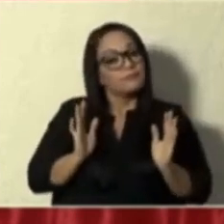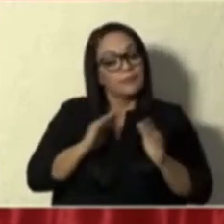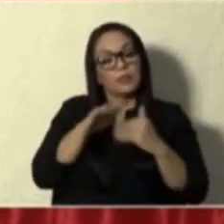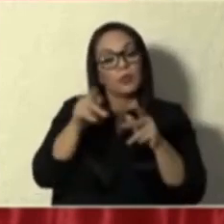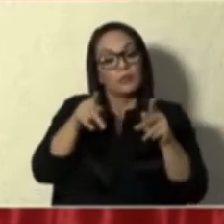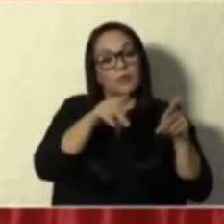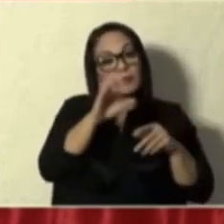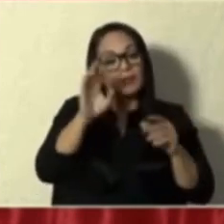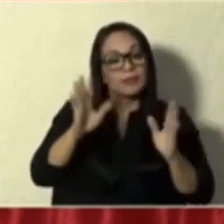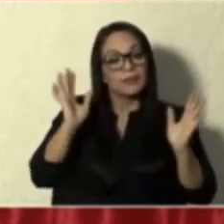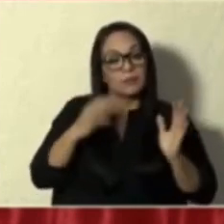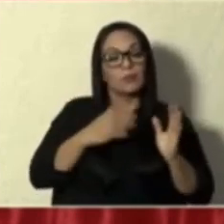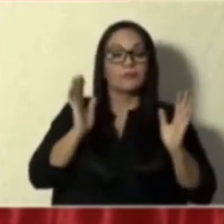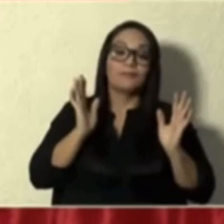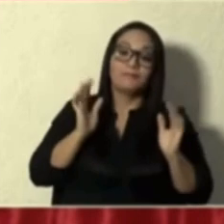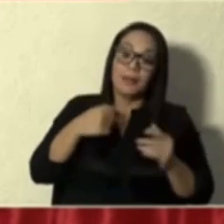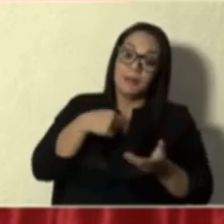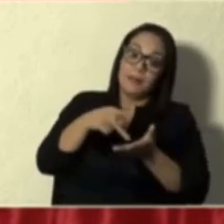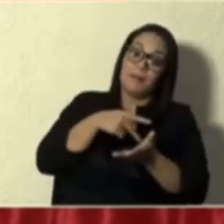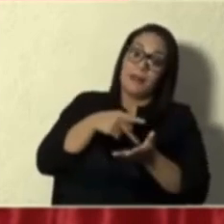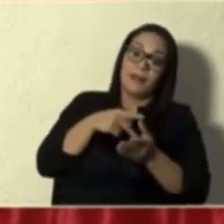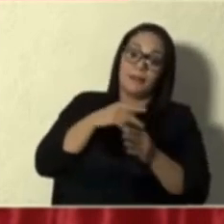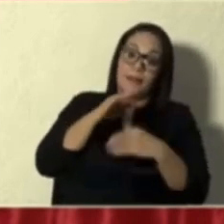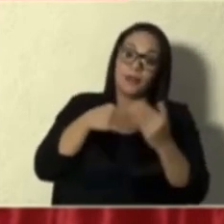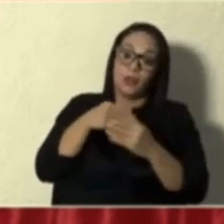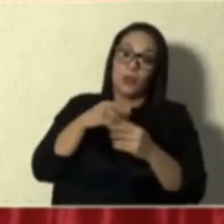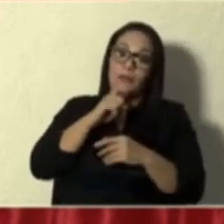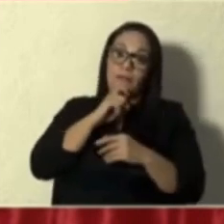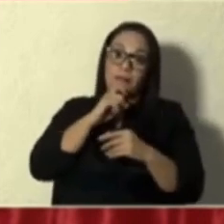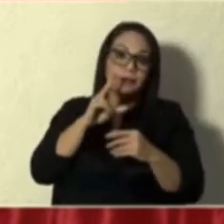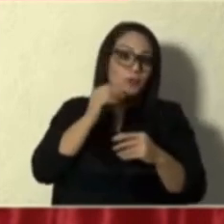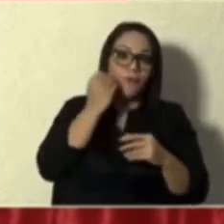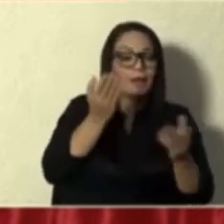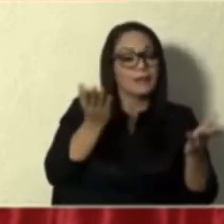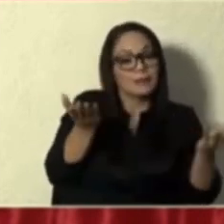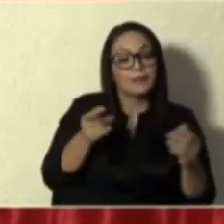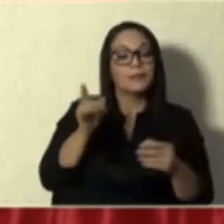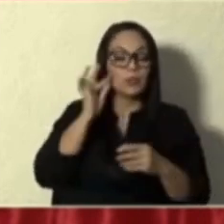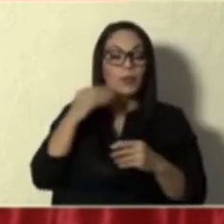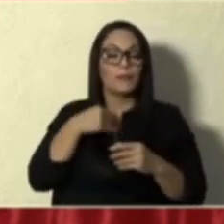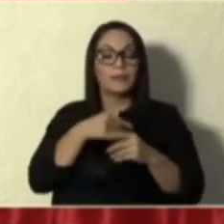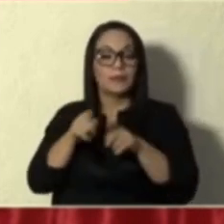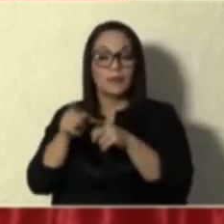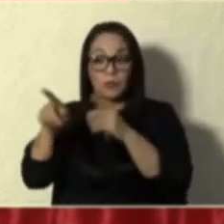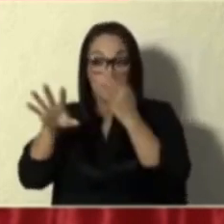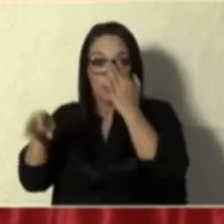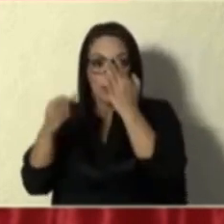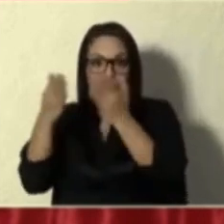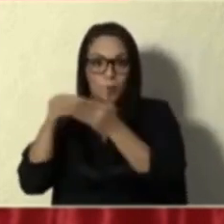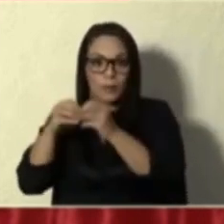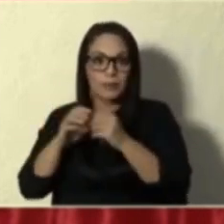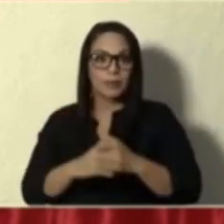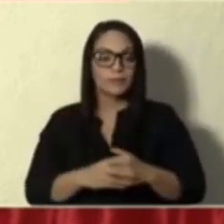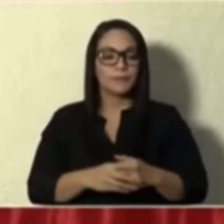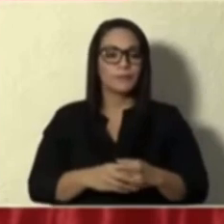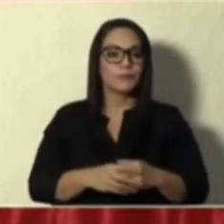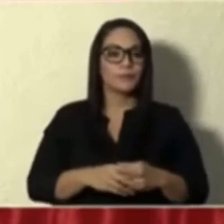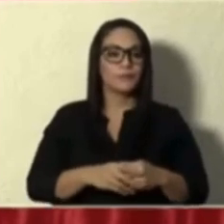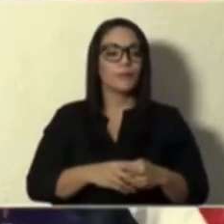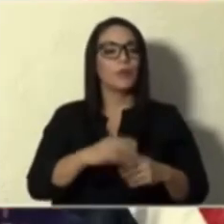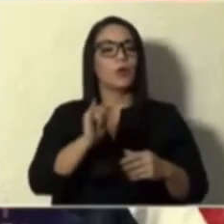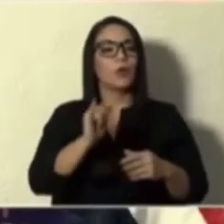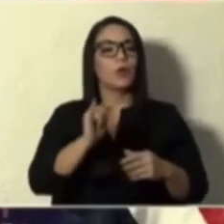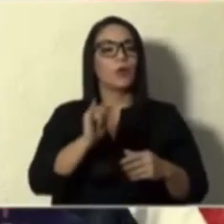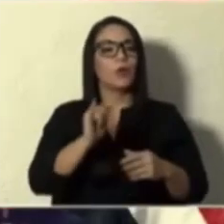A mí me pagan para hacerlo difícil, no lo fácil, y en eso estamos, y a usted también, señora ministra. No sé si quiere agregar algo. No, como dijo el